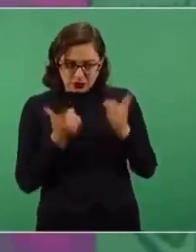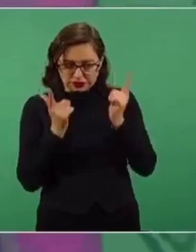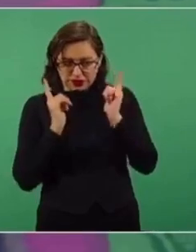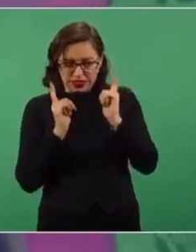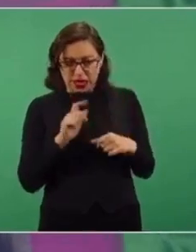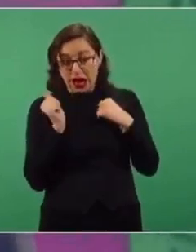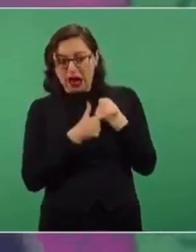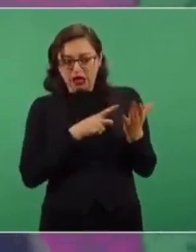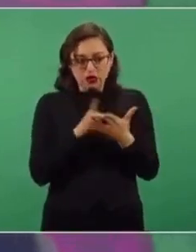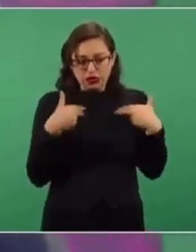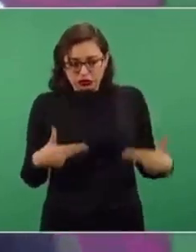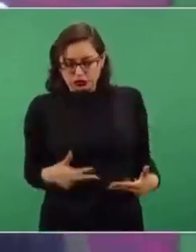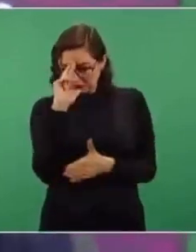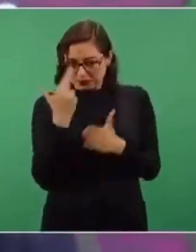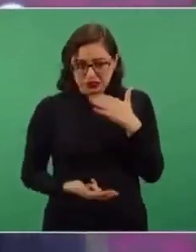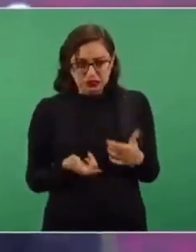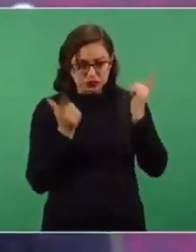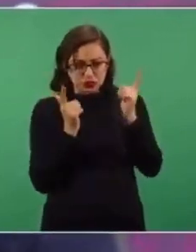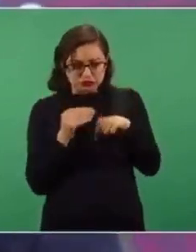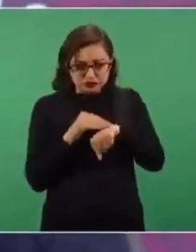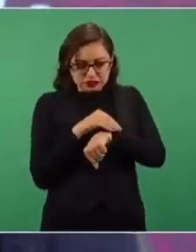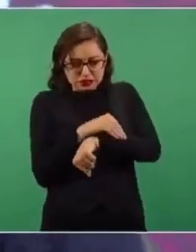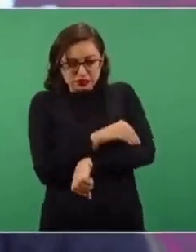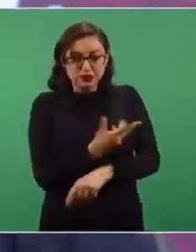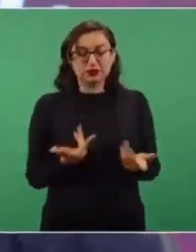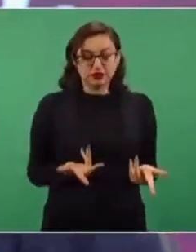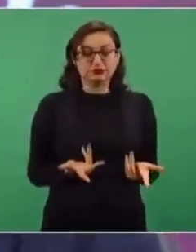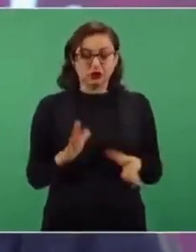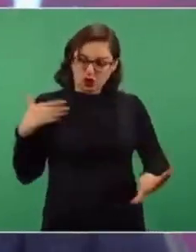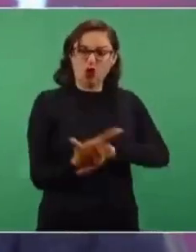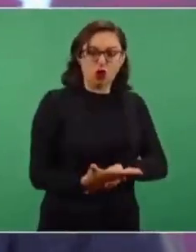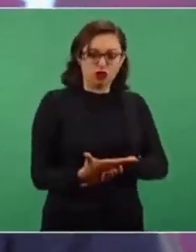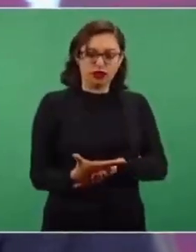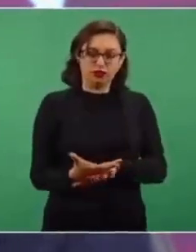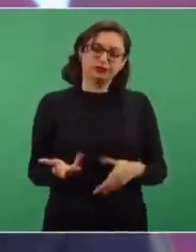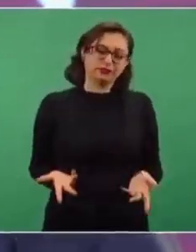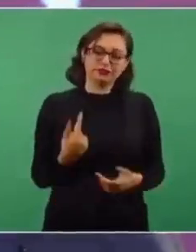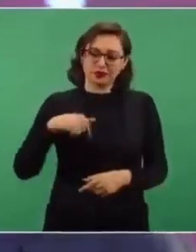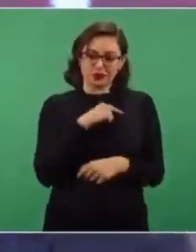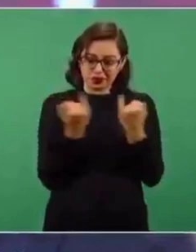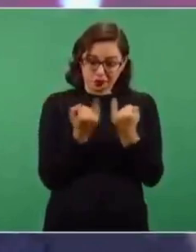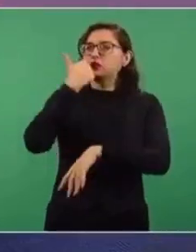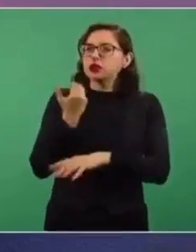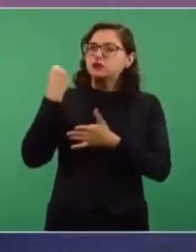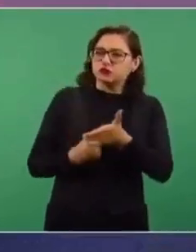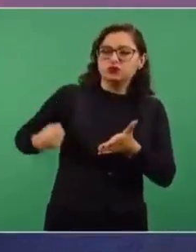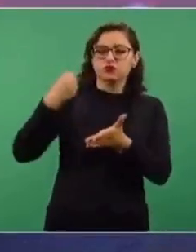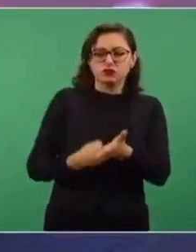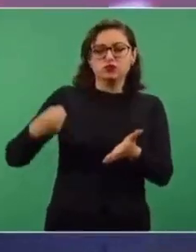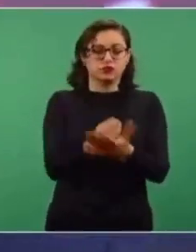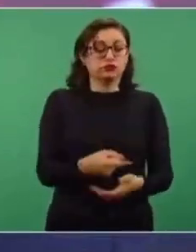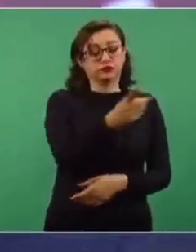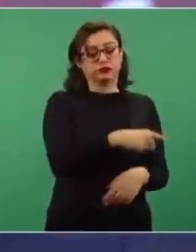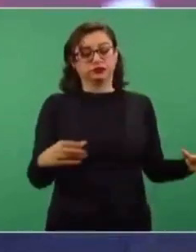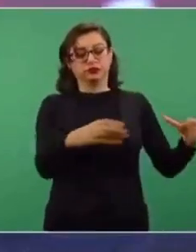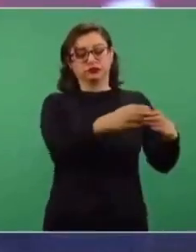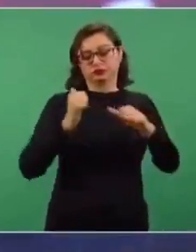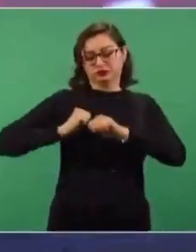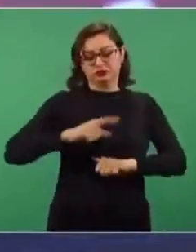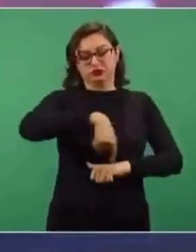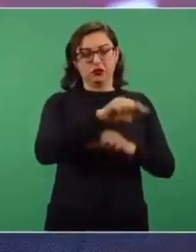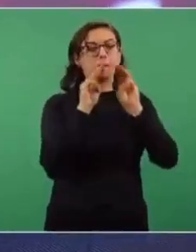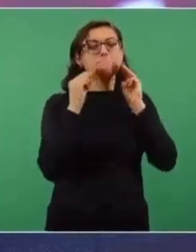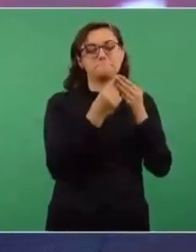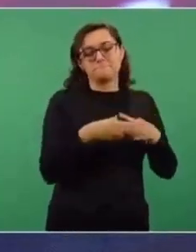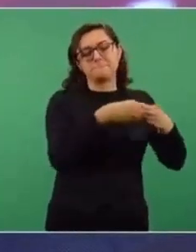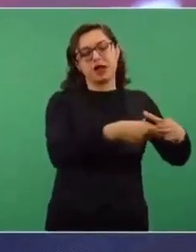pretextos o excusas para señalar que somos iguales, y eso no. La oligarquía, la mafia